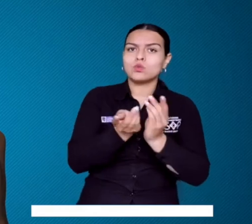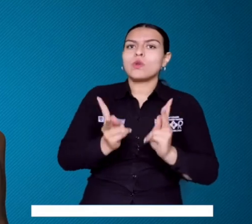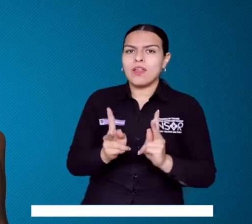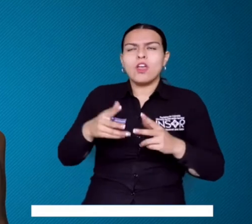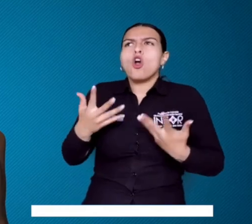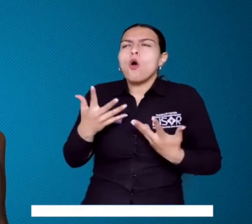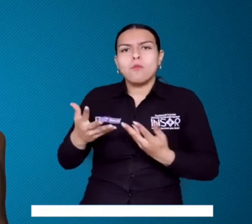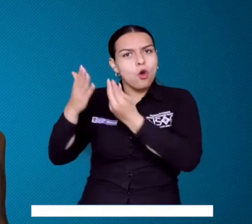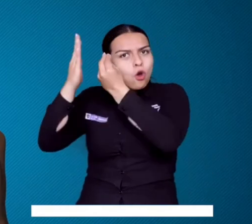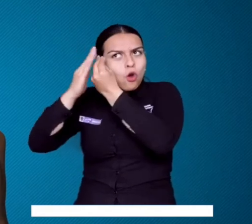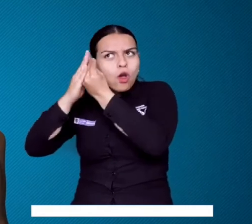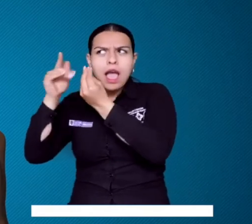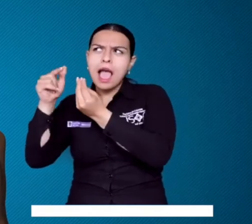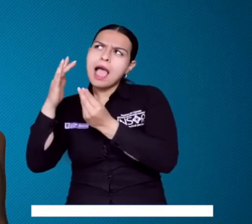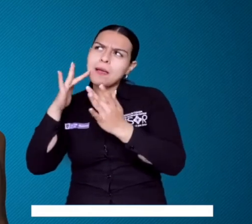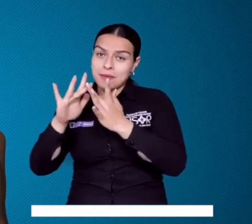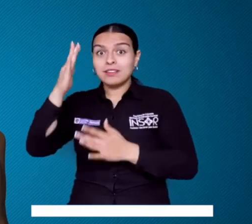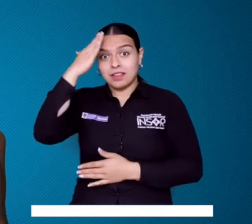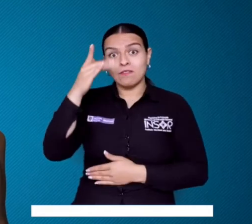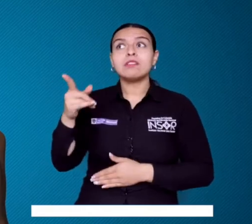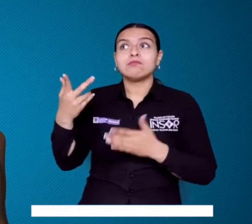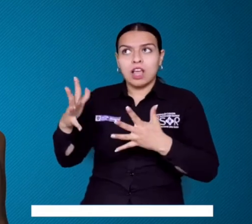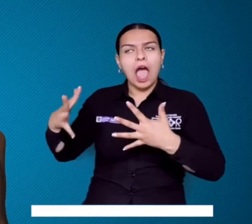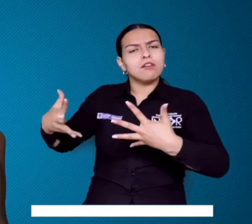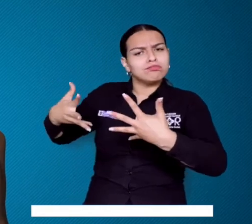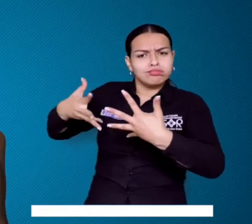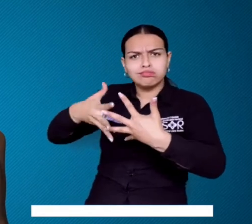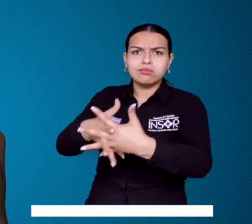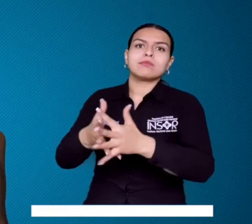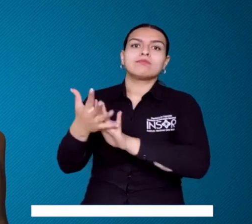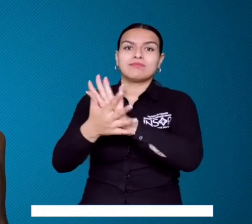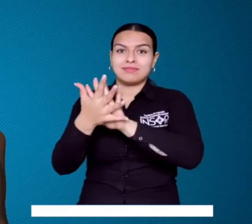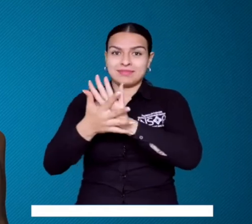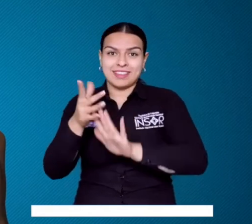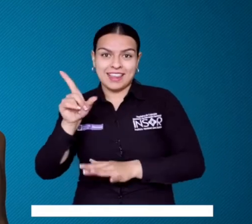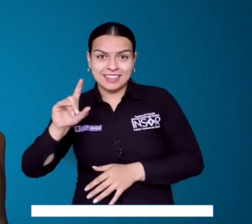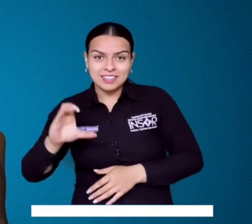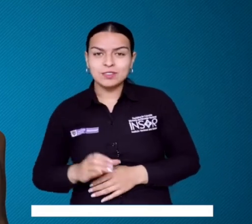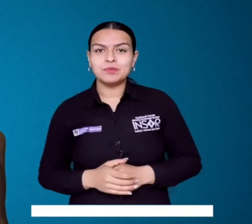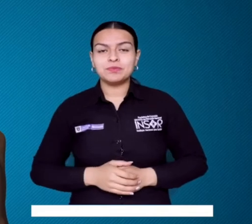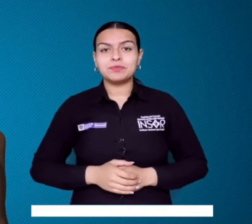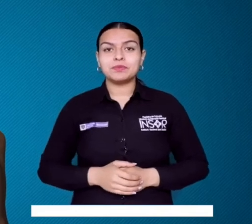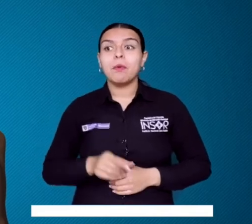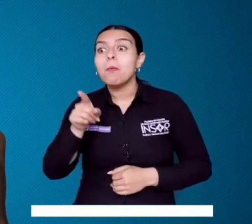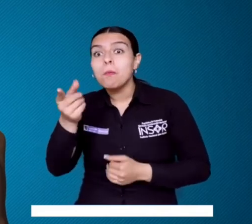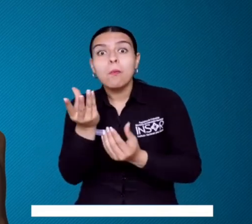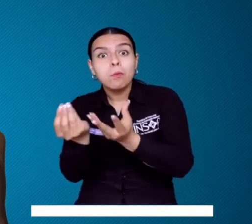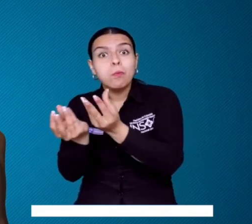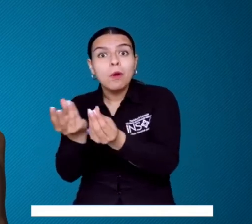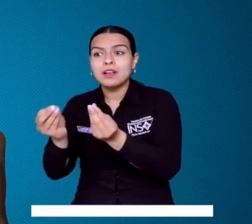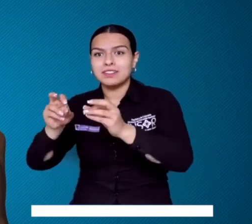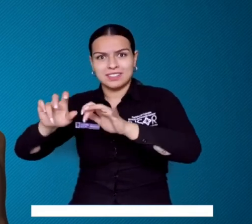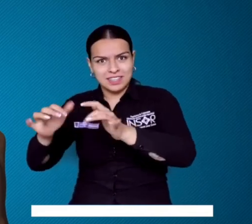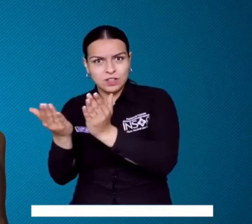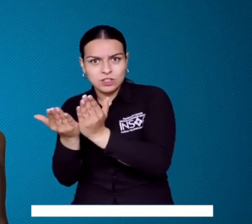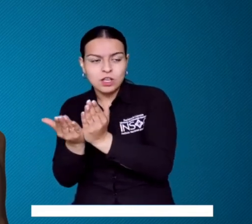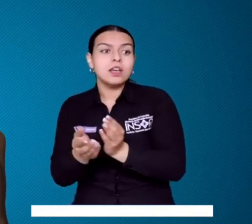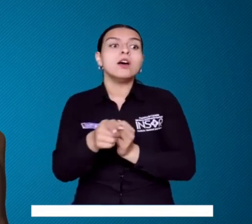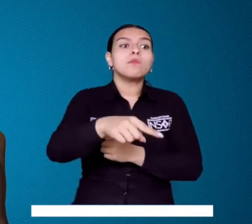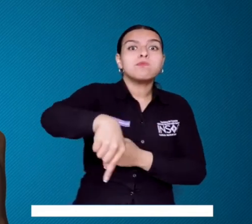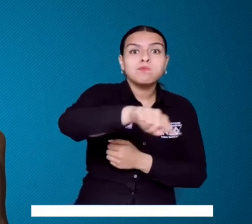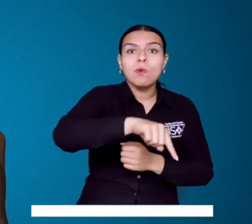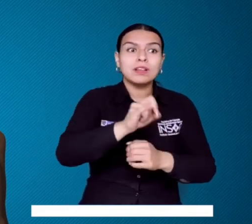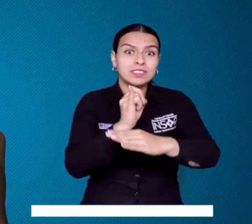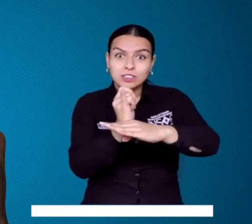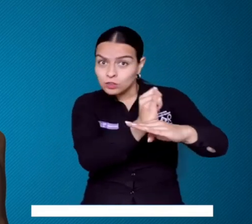tanto de docentes como alumnos para la preparación de las pruebas a ver que están enteramente adaptadas a la lengua de señas colombiana. Con este grupo de